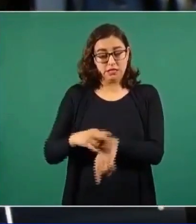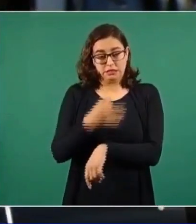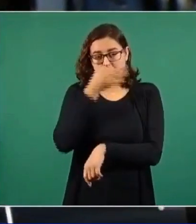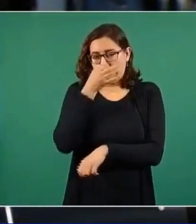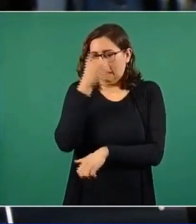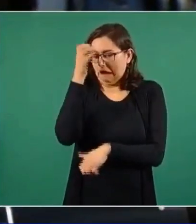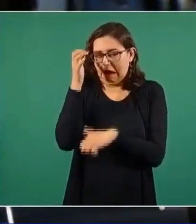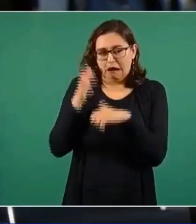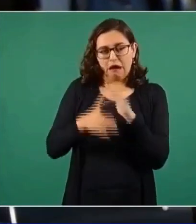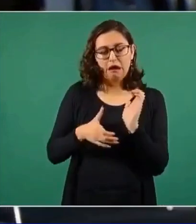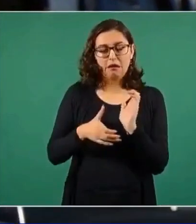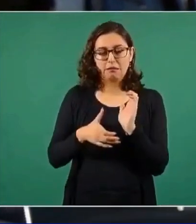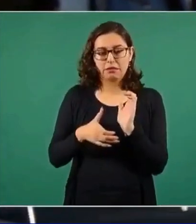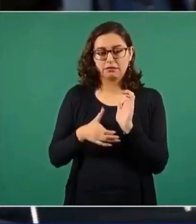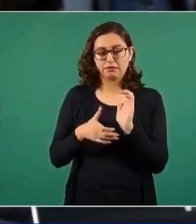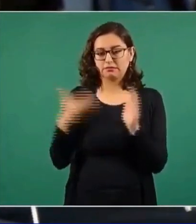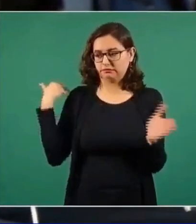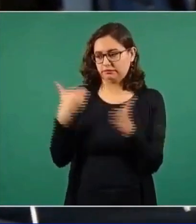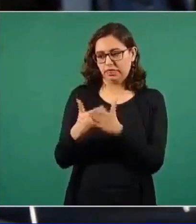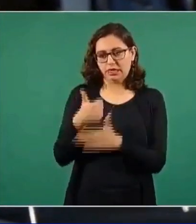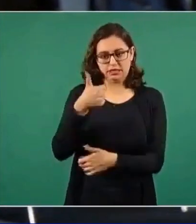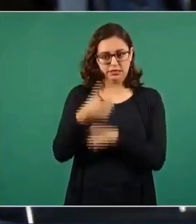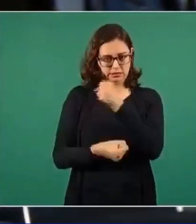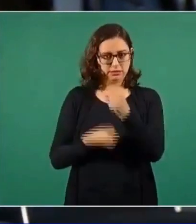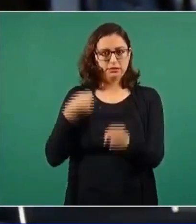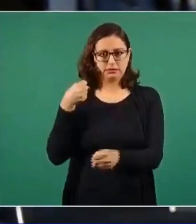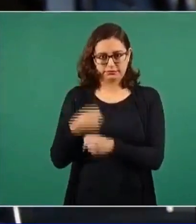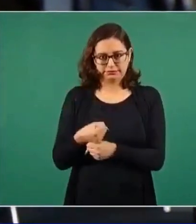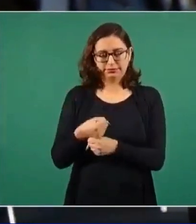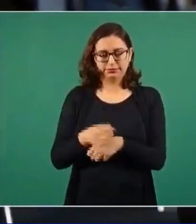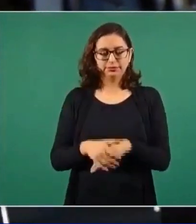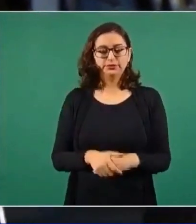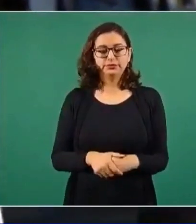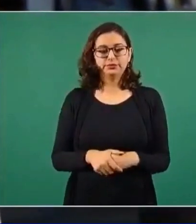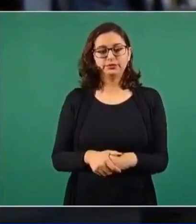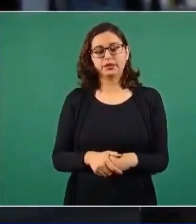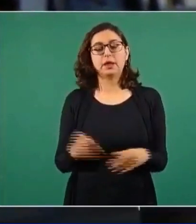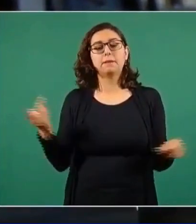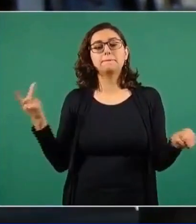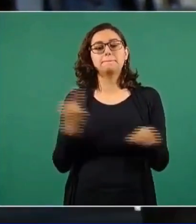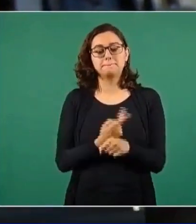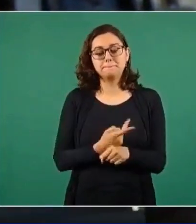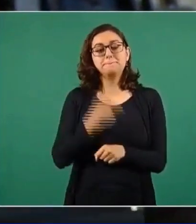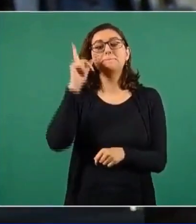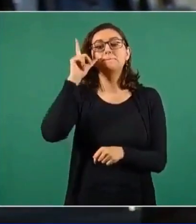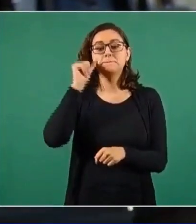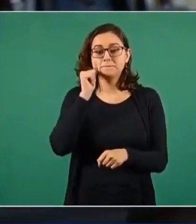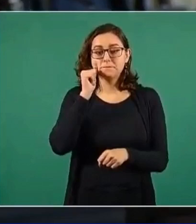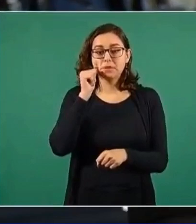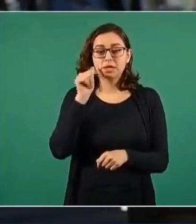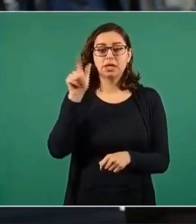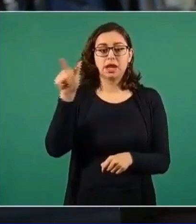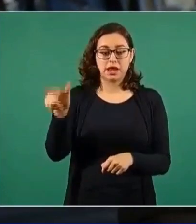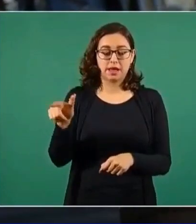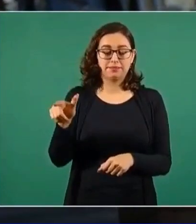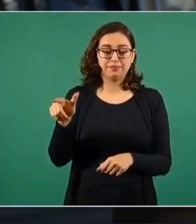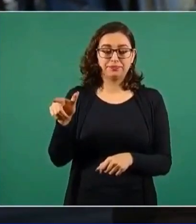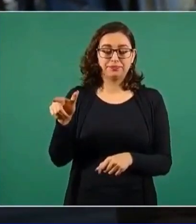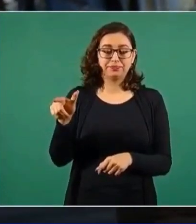comentarle que justamente mañana el gobierno de Sonora ha hecho una,